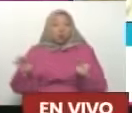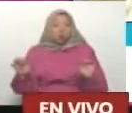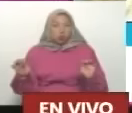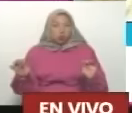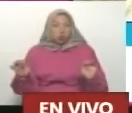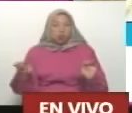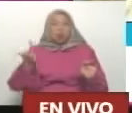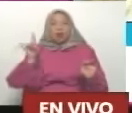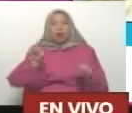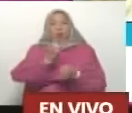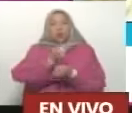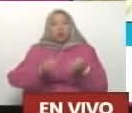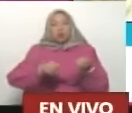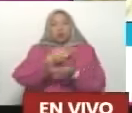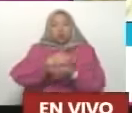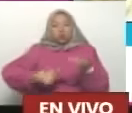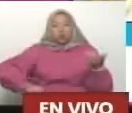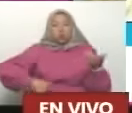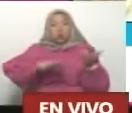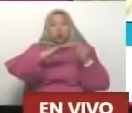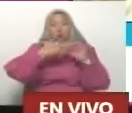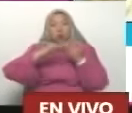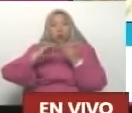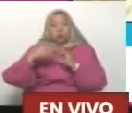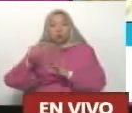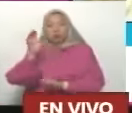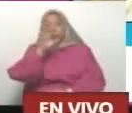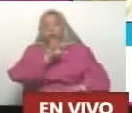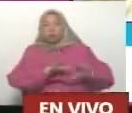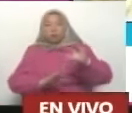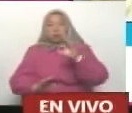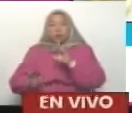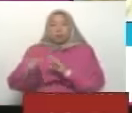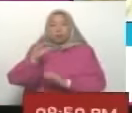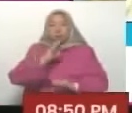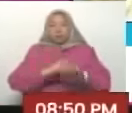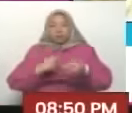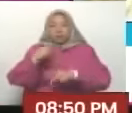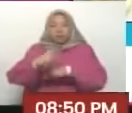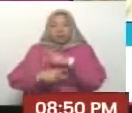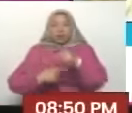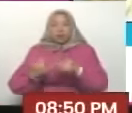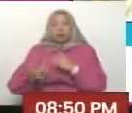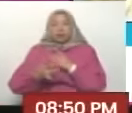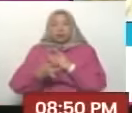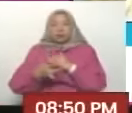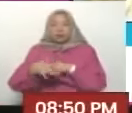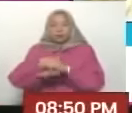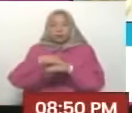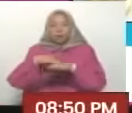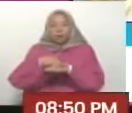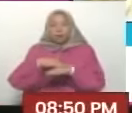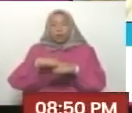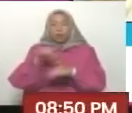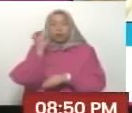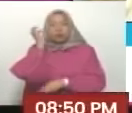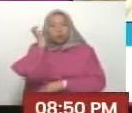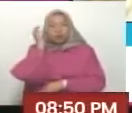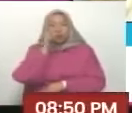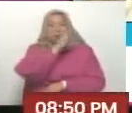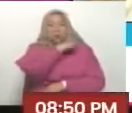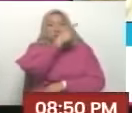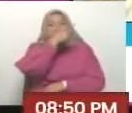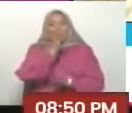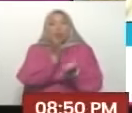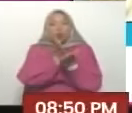viceministra para la comunalización de la ciencia y la producción del Ministerio de Ciencia y Tecnología, y Marilia Yurdén Hernández, que es la directora